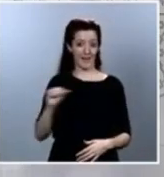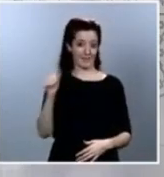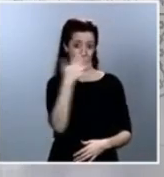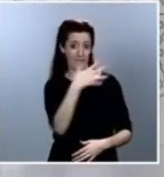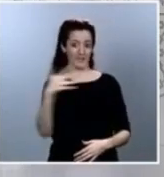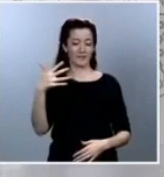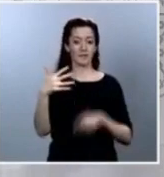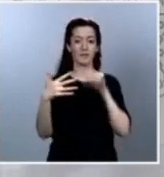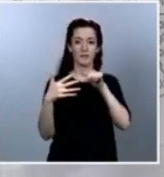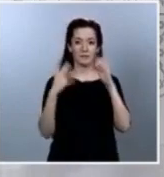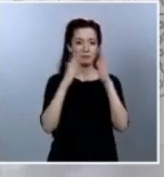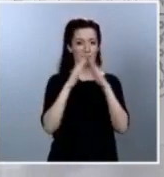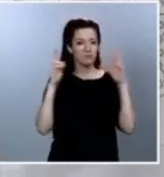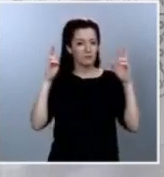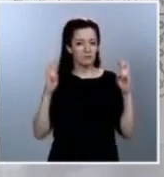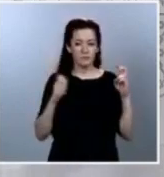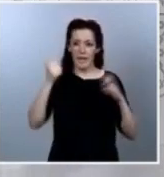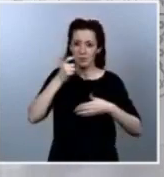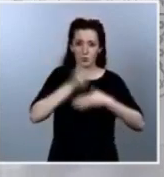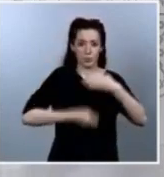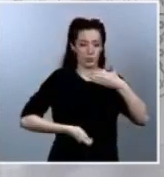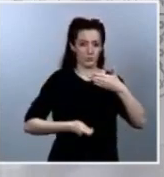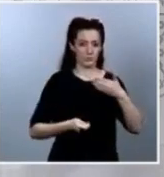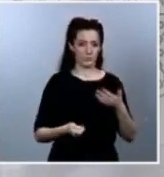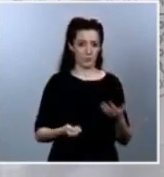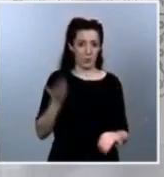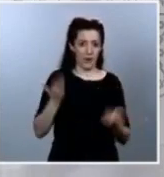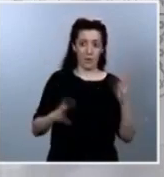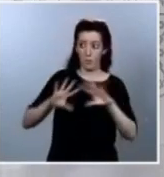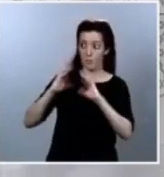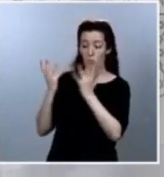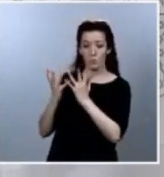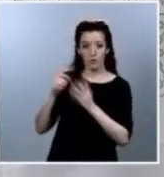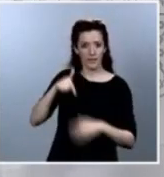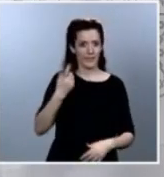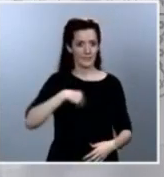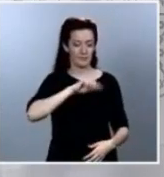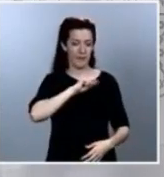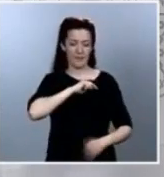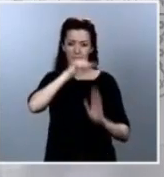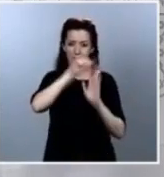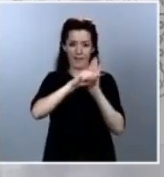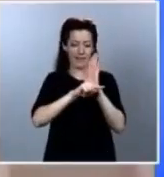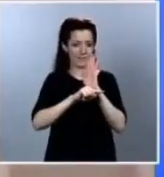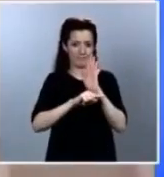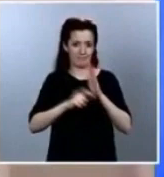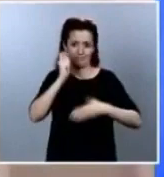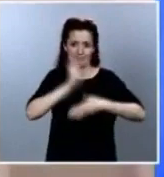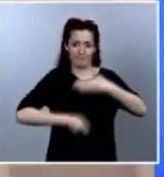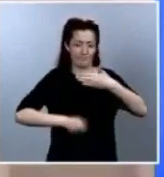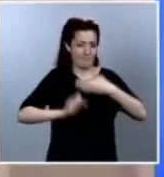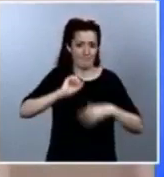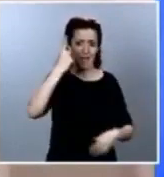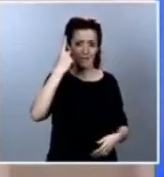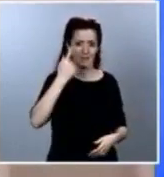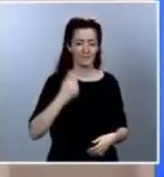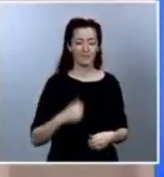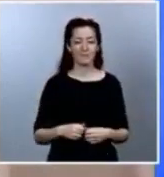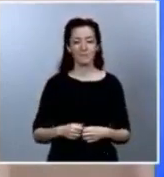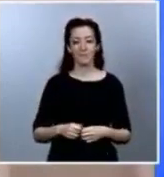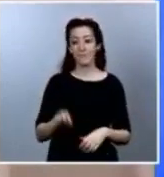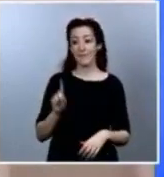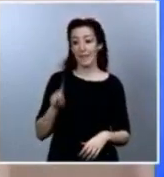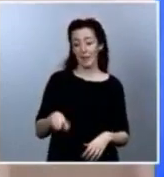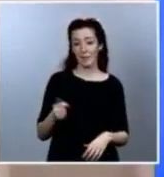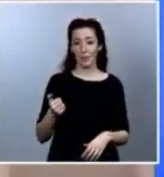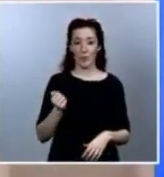más restrictivo de todo el planeta. Y ya, en última instancia, abusando, si nos puede concretar